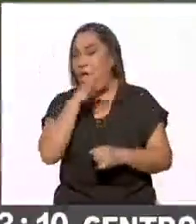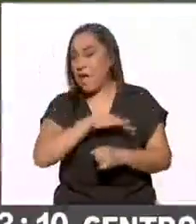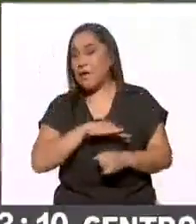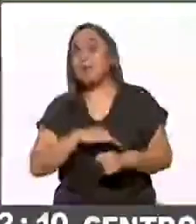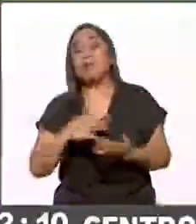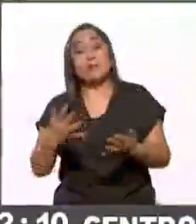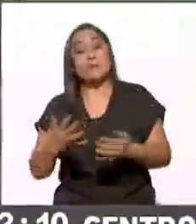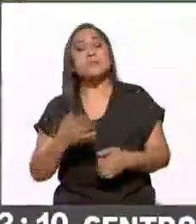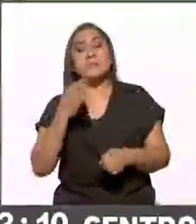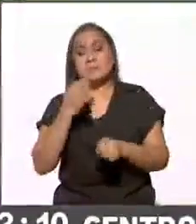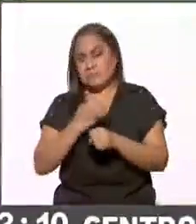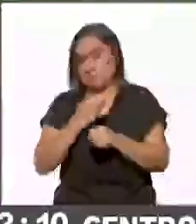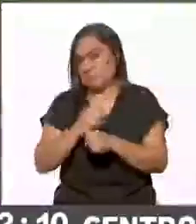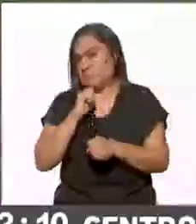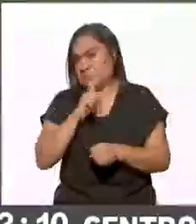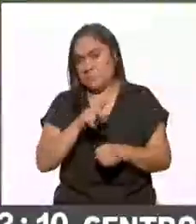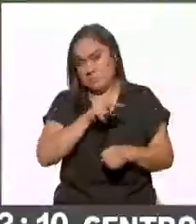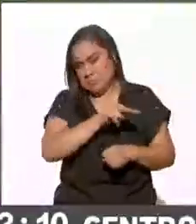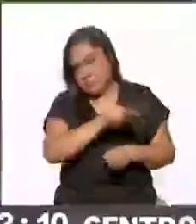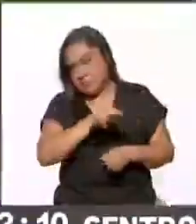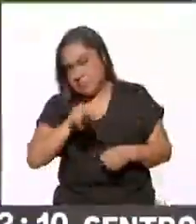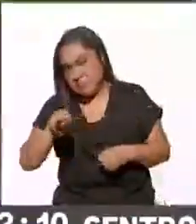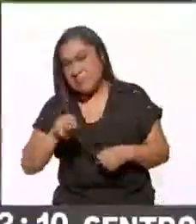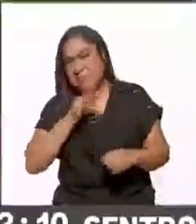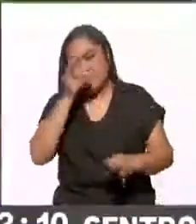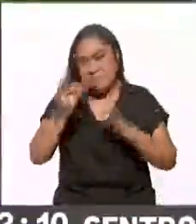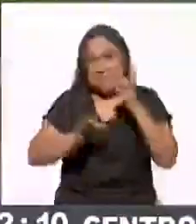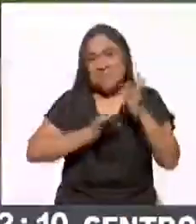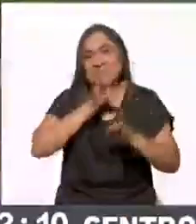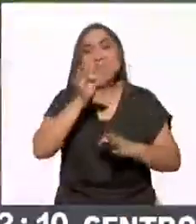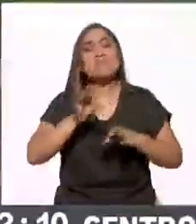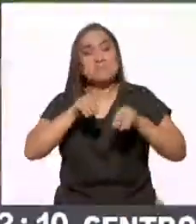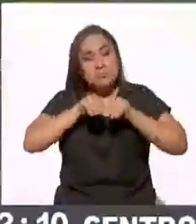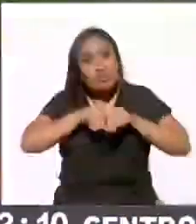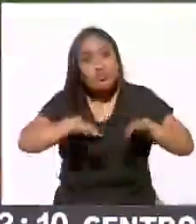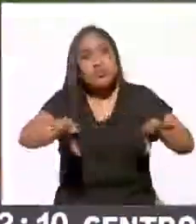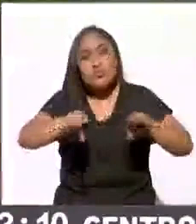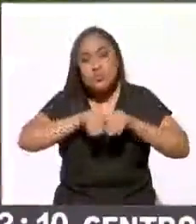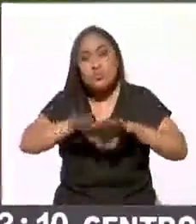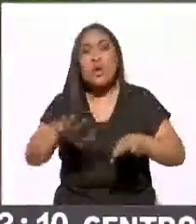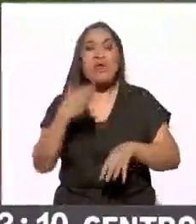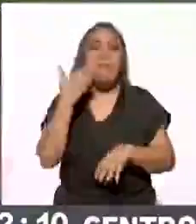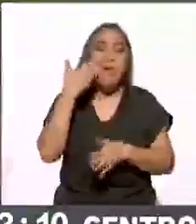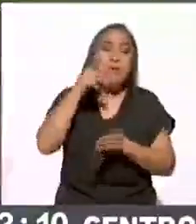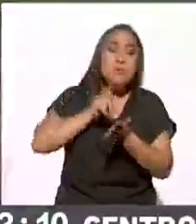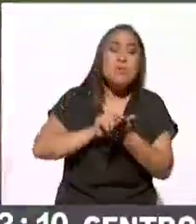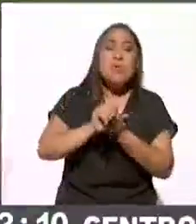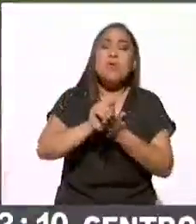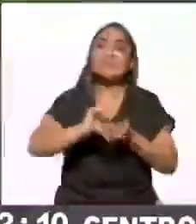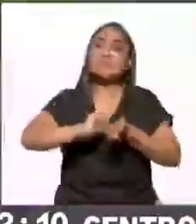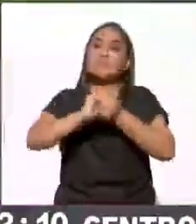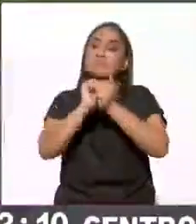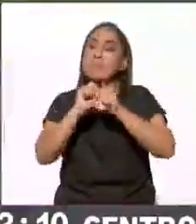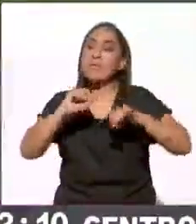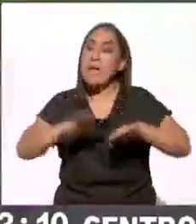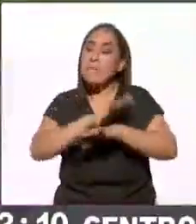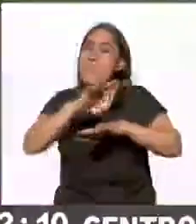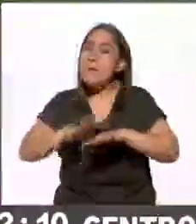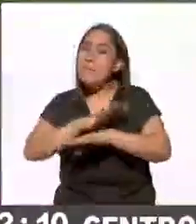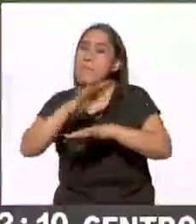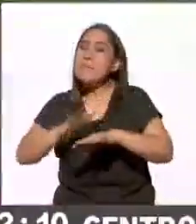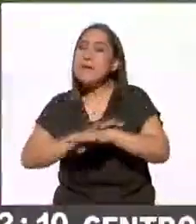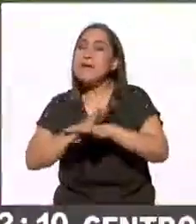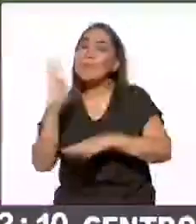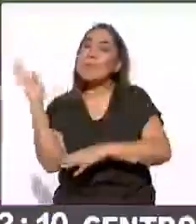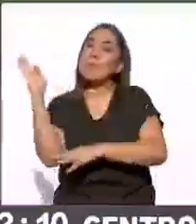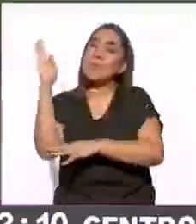lugar, se observó que el tipo de información que se distribuía en redes sociales cambió conforme fue avanzando el proceso electoral.